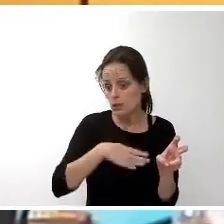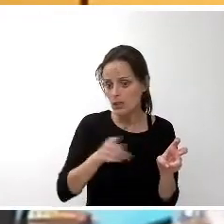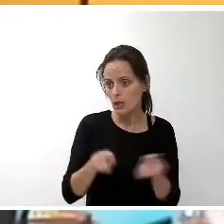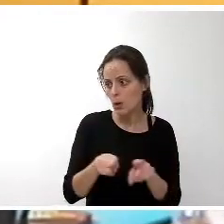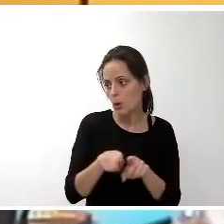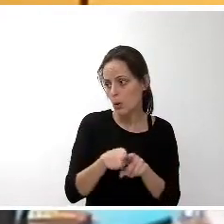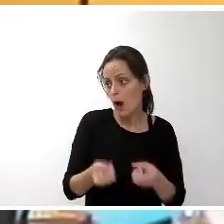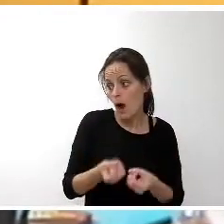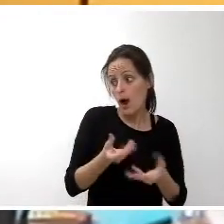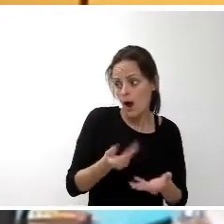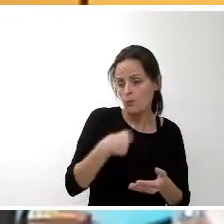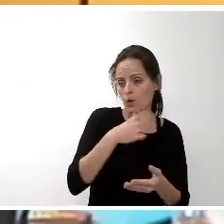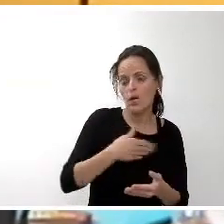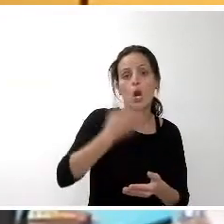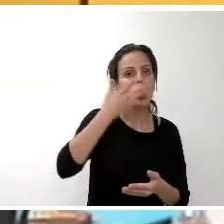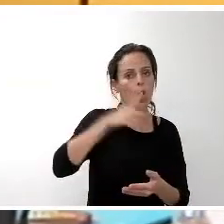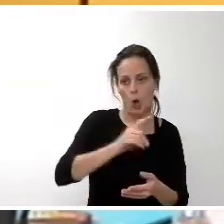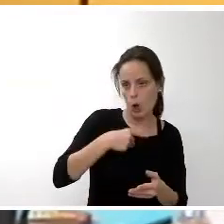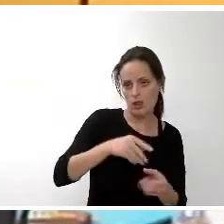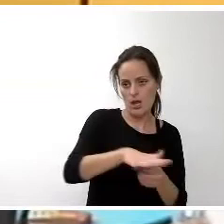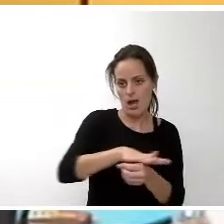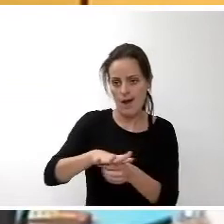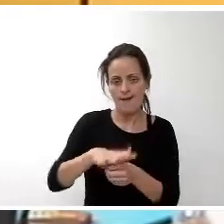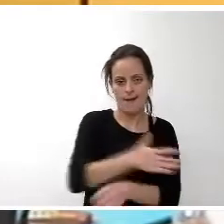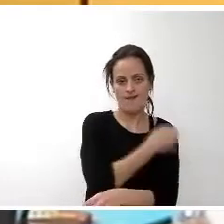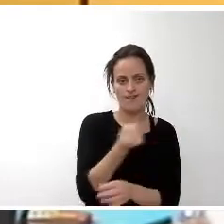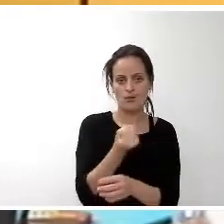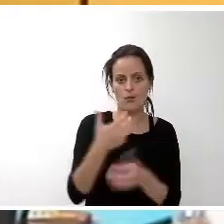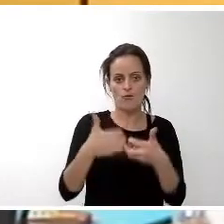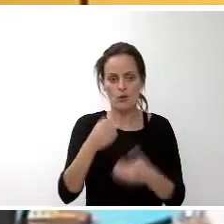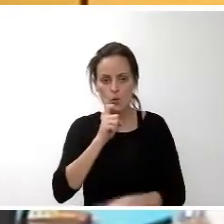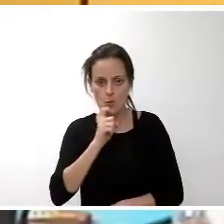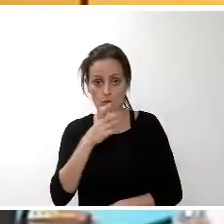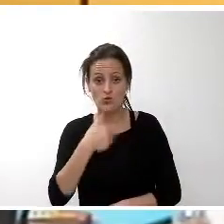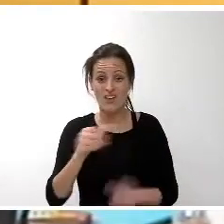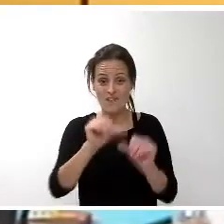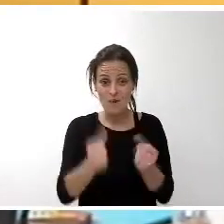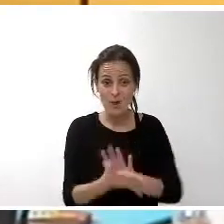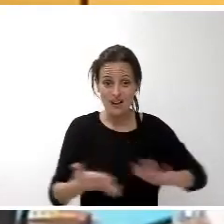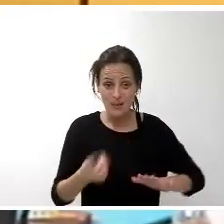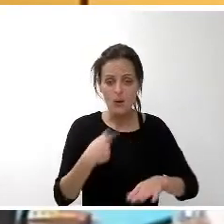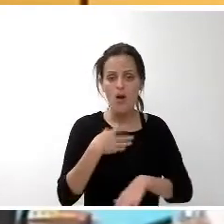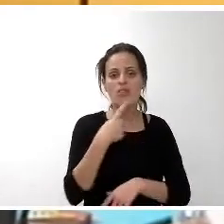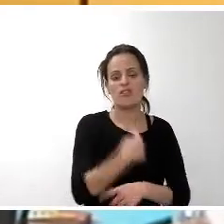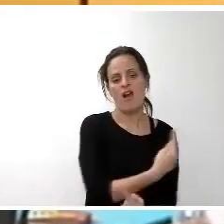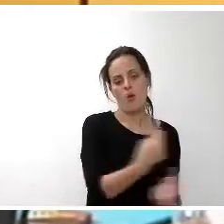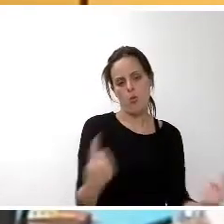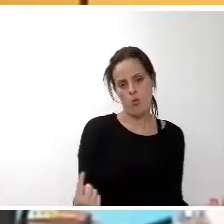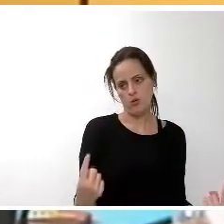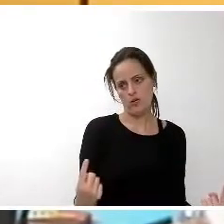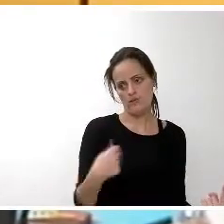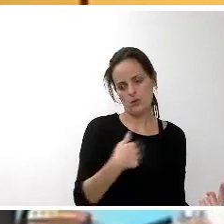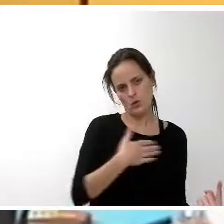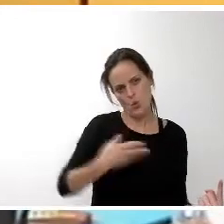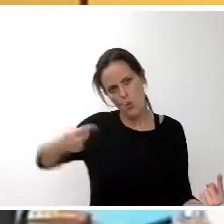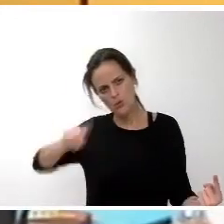del trabajo de algunas de las áreas del cabildo. Y de manera muy rápida voy a hacer un repaso por algunas de ellas que me gustaría tomar en